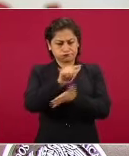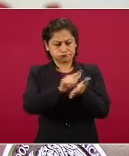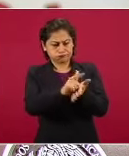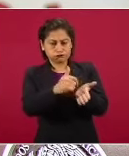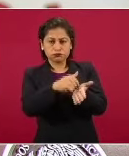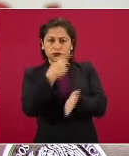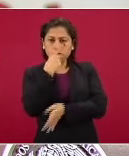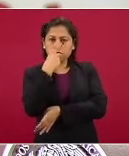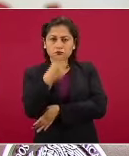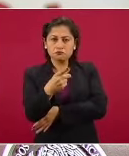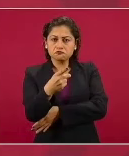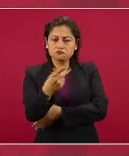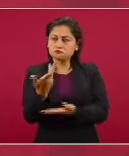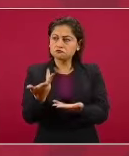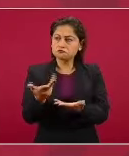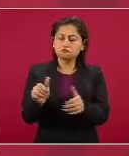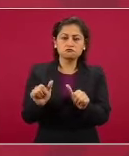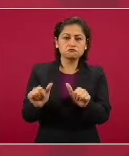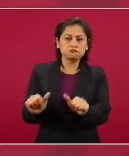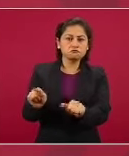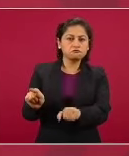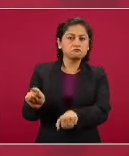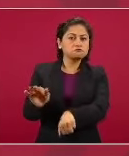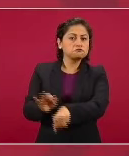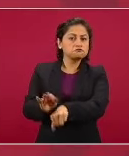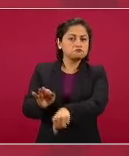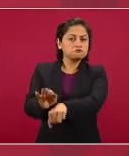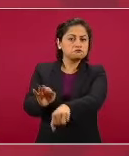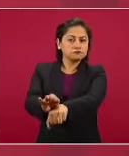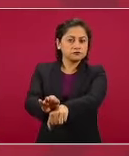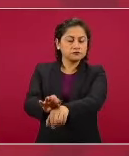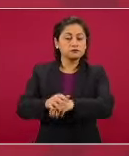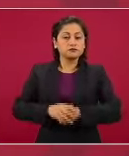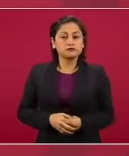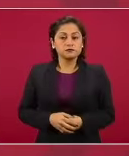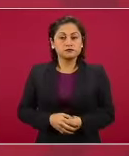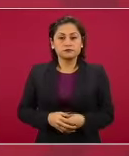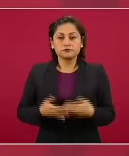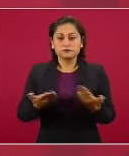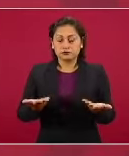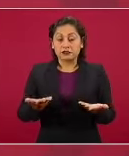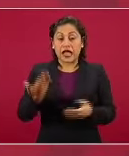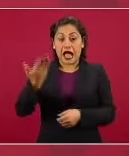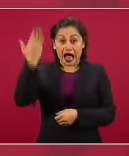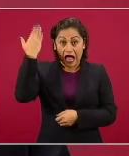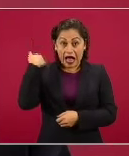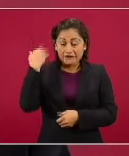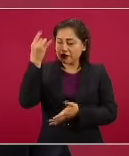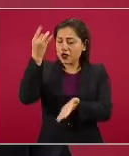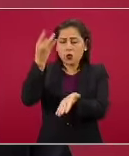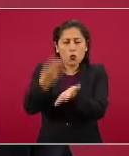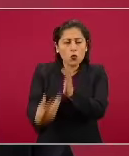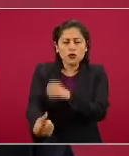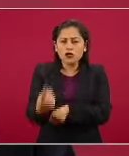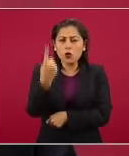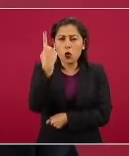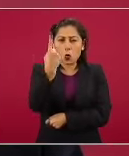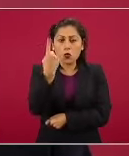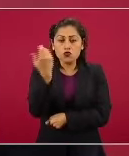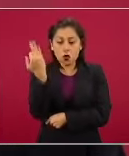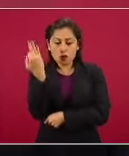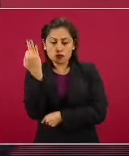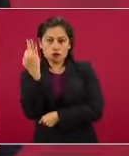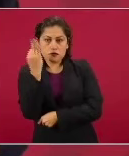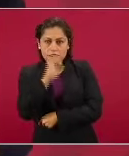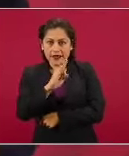sólo por traición a la patria y esto